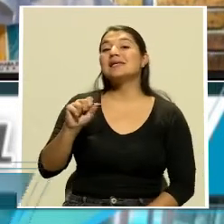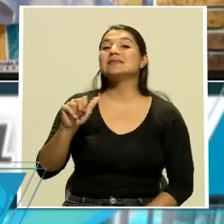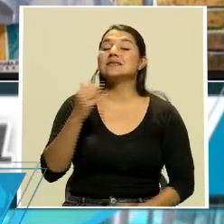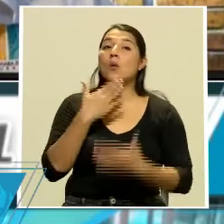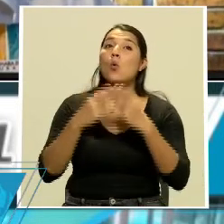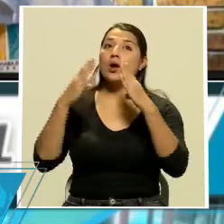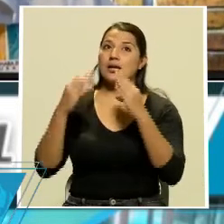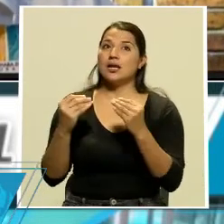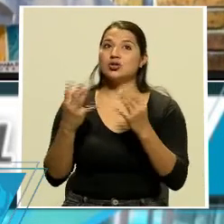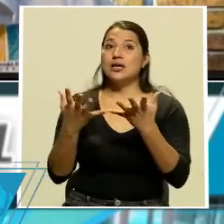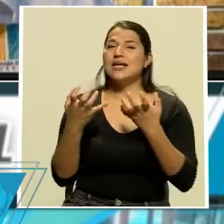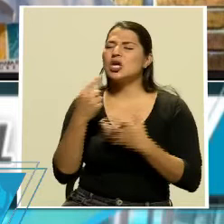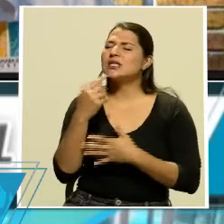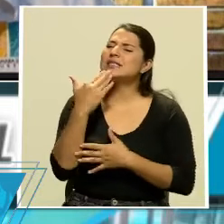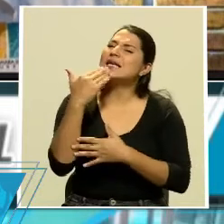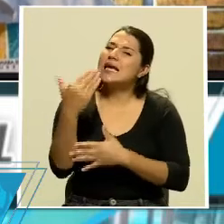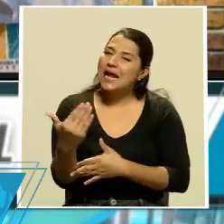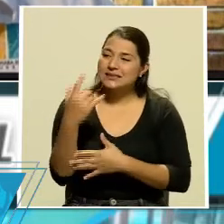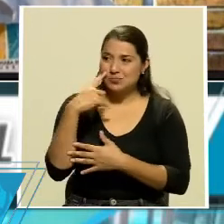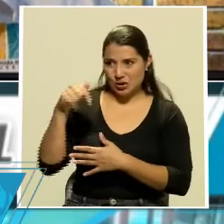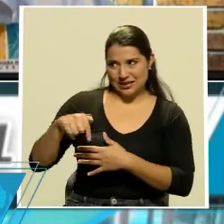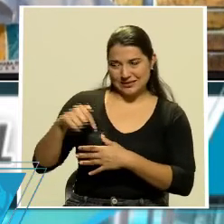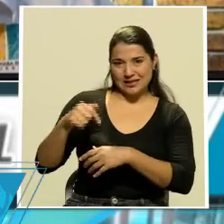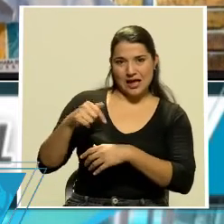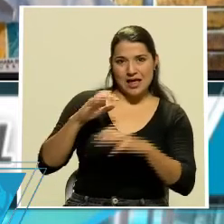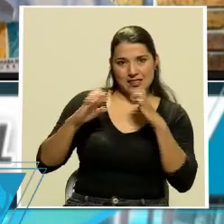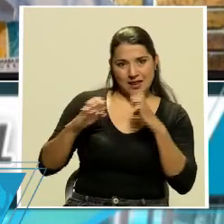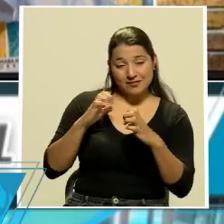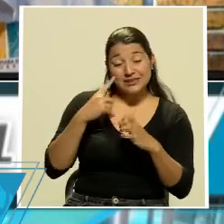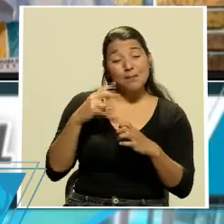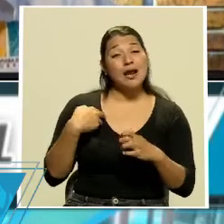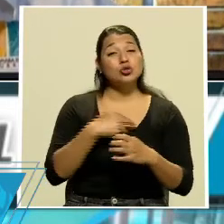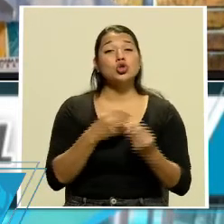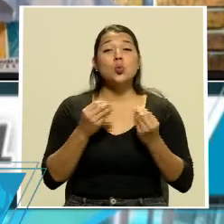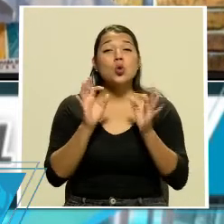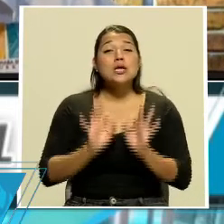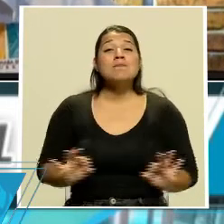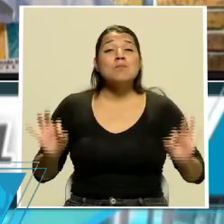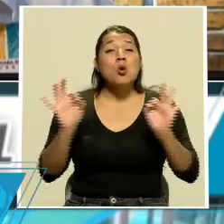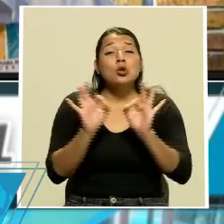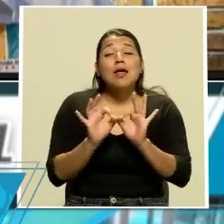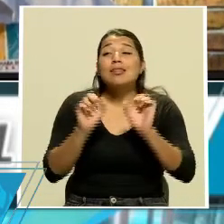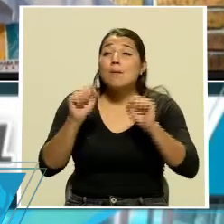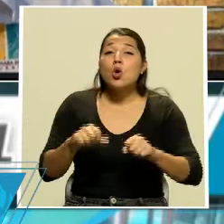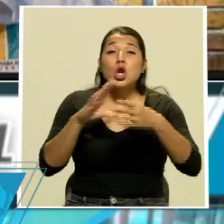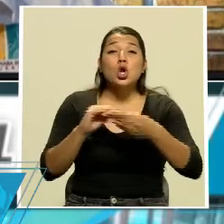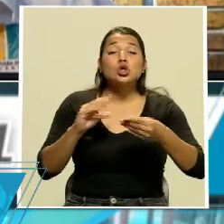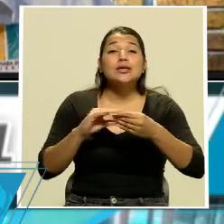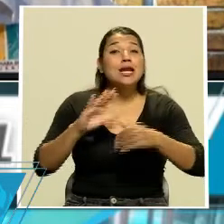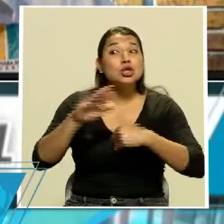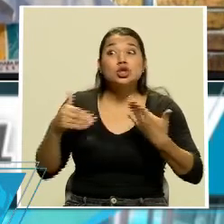agradecer por el espacio que nos dan. Para nosotros es muy importante que podamos transmitir lo que el cliente puede encontrar en Turrialba.